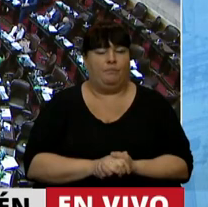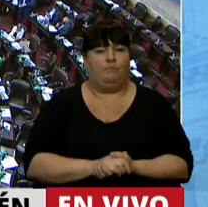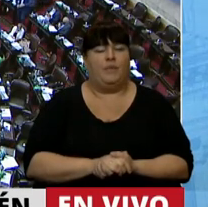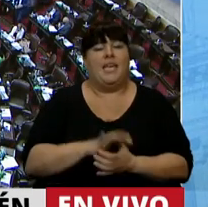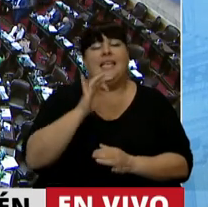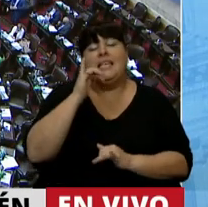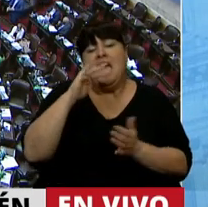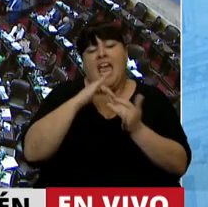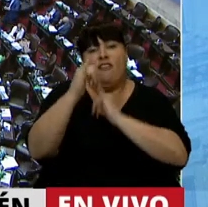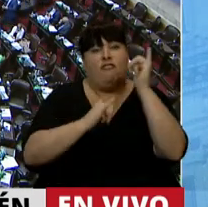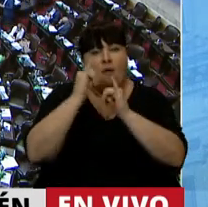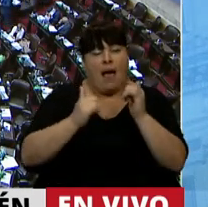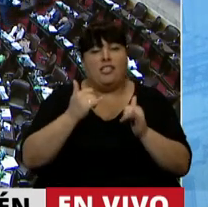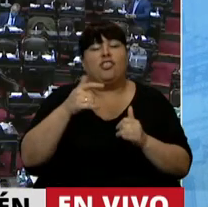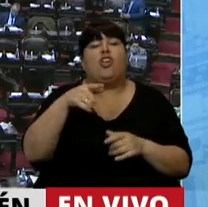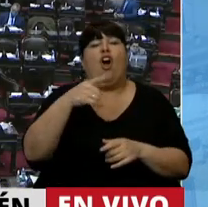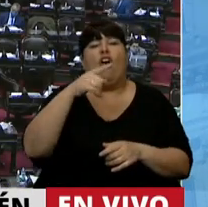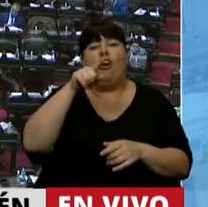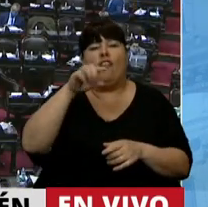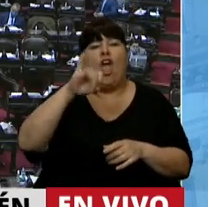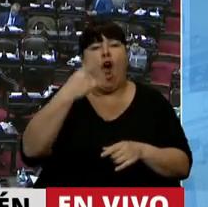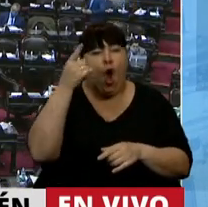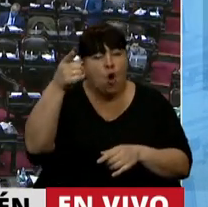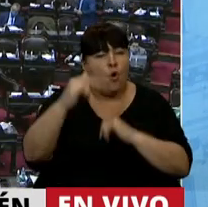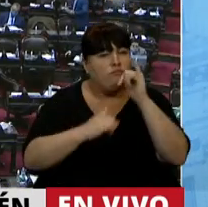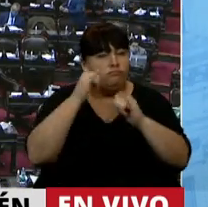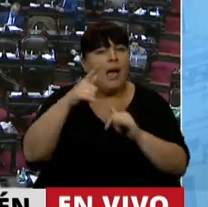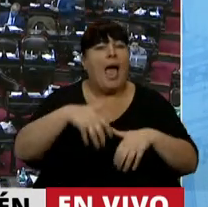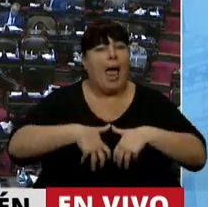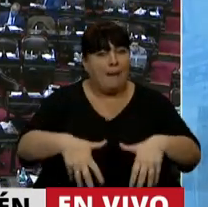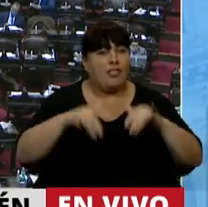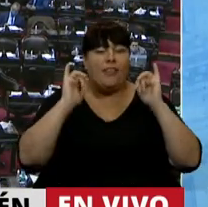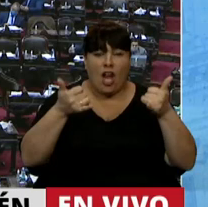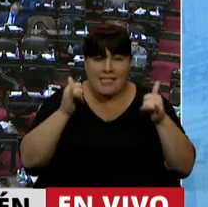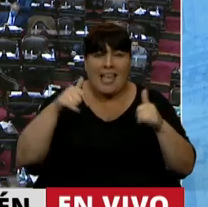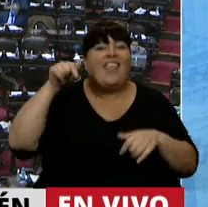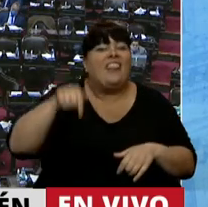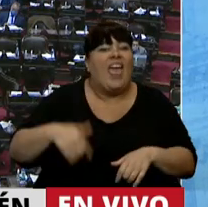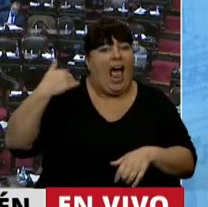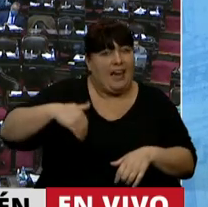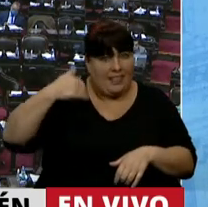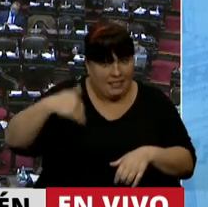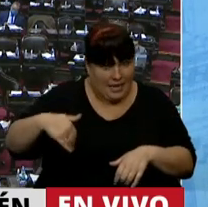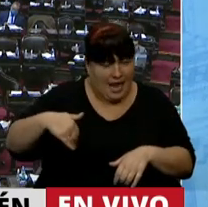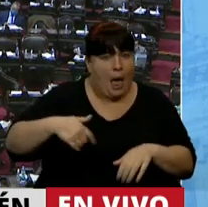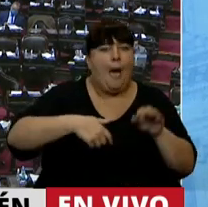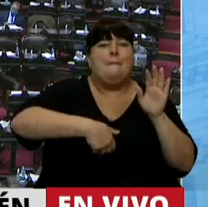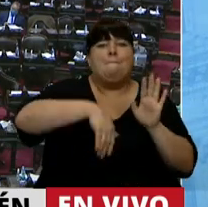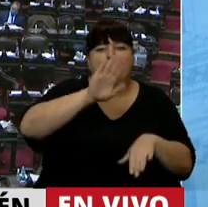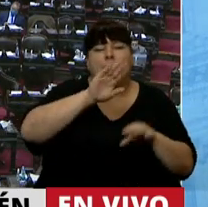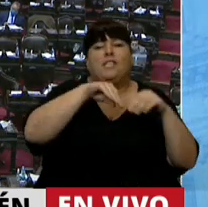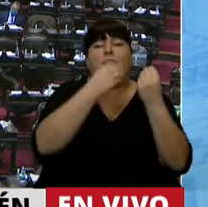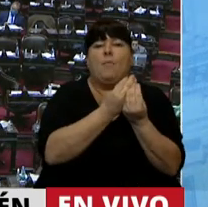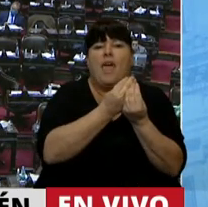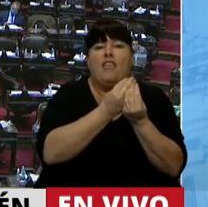Según datos del Fondo de la Población de las Naciones Unidas, el embarazo adolescente en la Argentina supera el